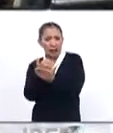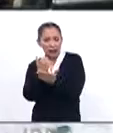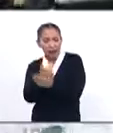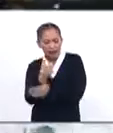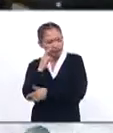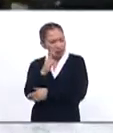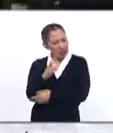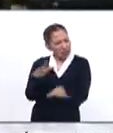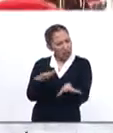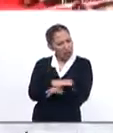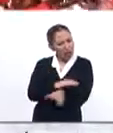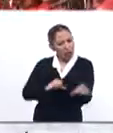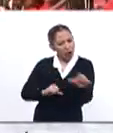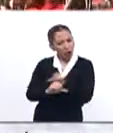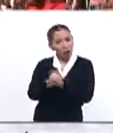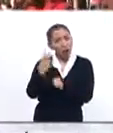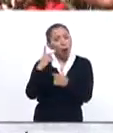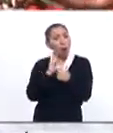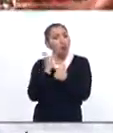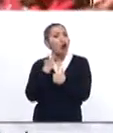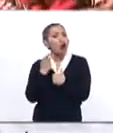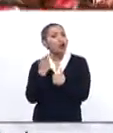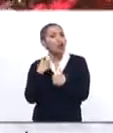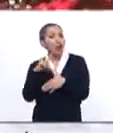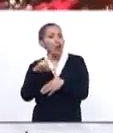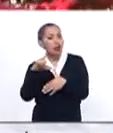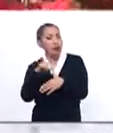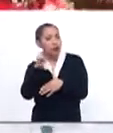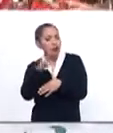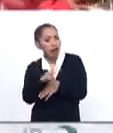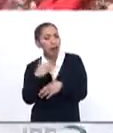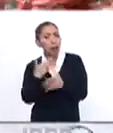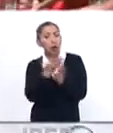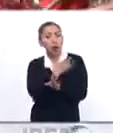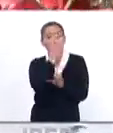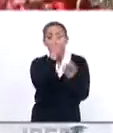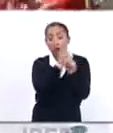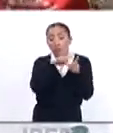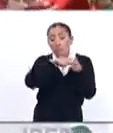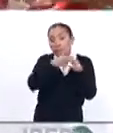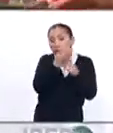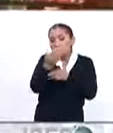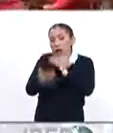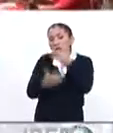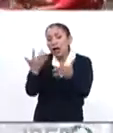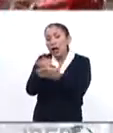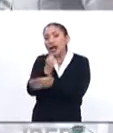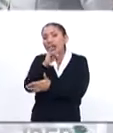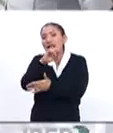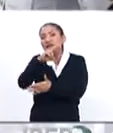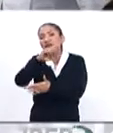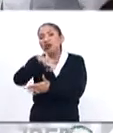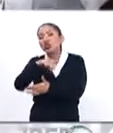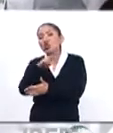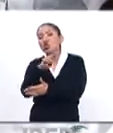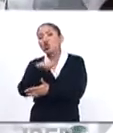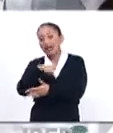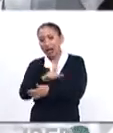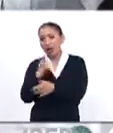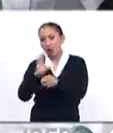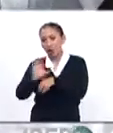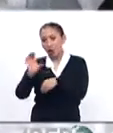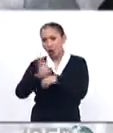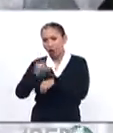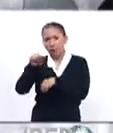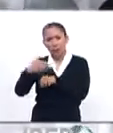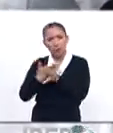sí vemos un cambio en el ciclo político latinoamericano que se selló en el año pasado porque gana Iván Duque, por ejemplo, en Colombia, que